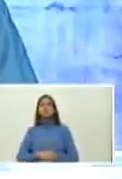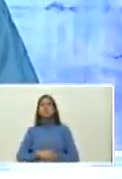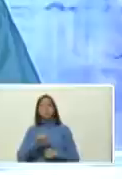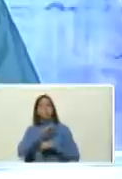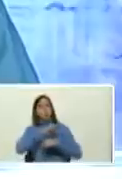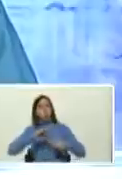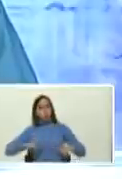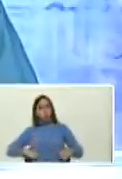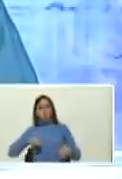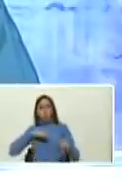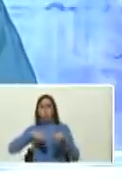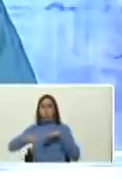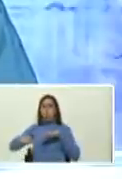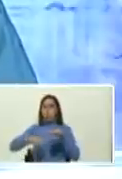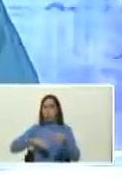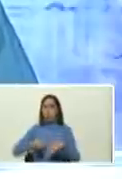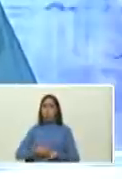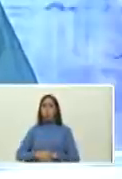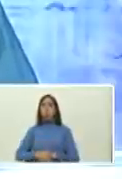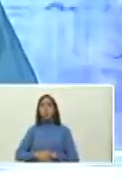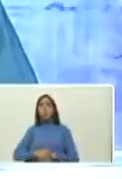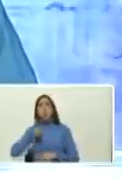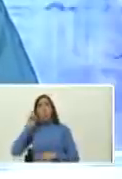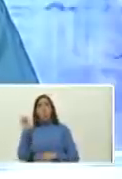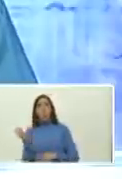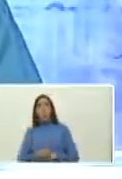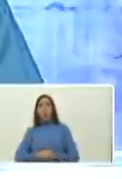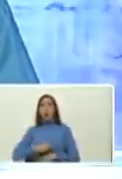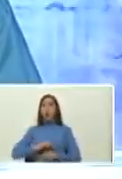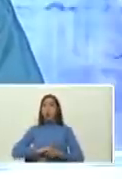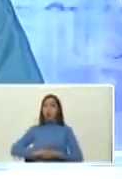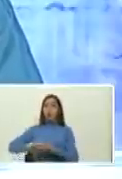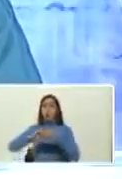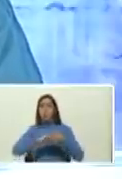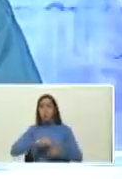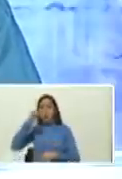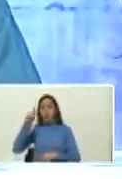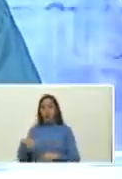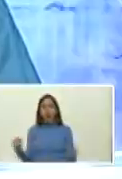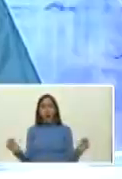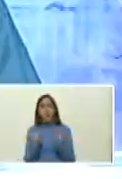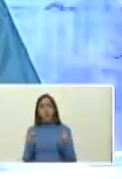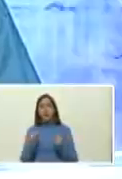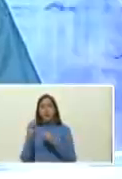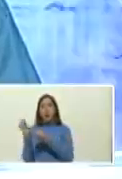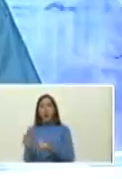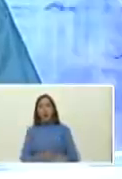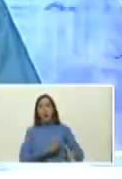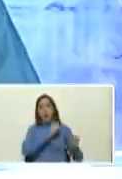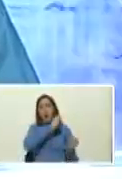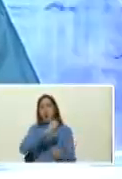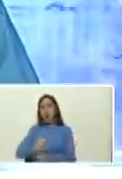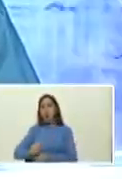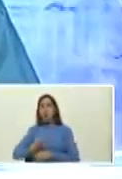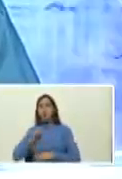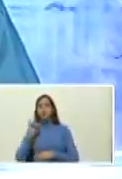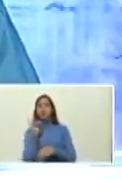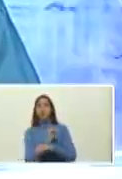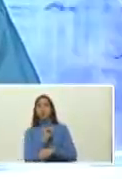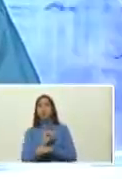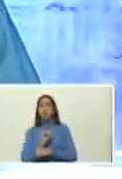Portuguesa Cogedes El Guarico Trujillo Mérida del Tamacuro Sucre no